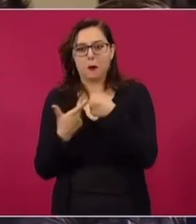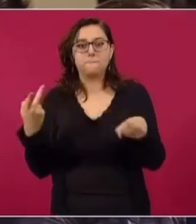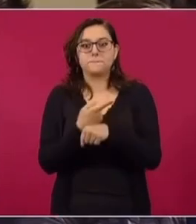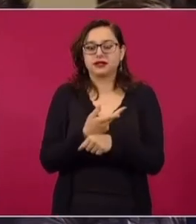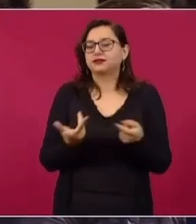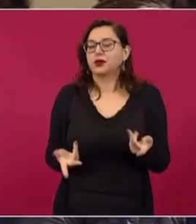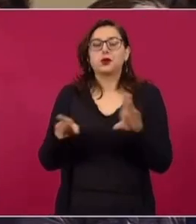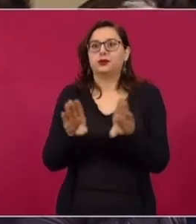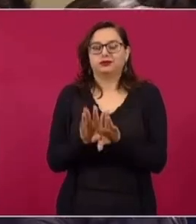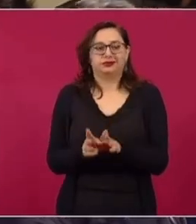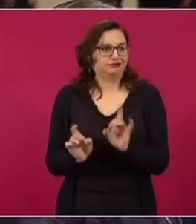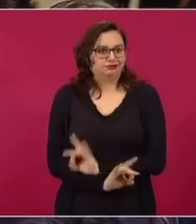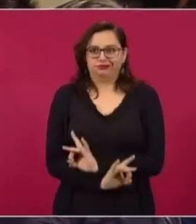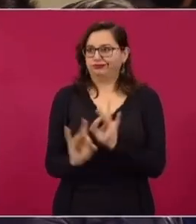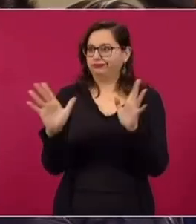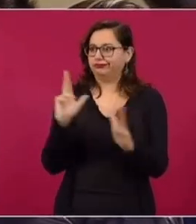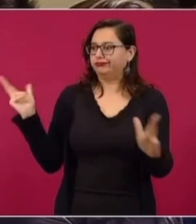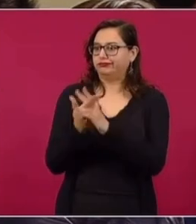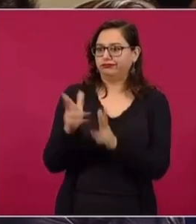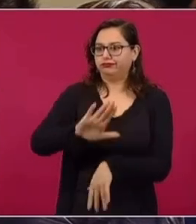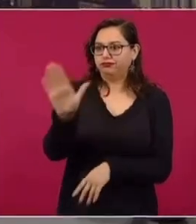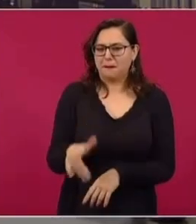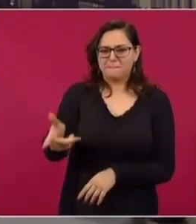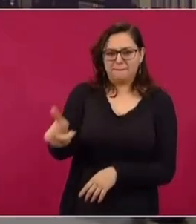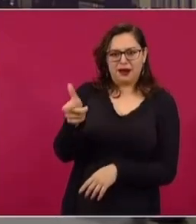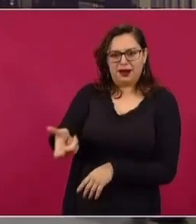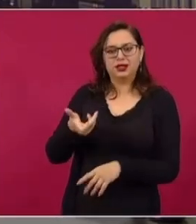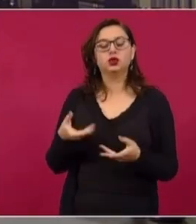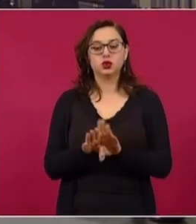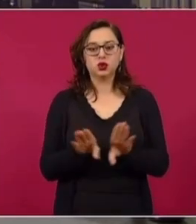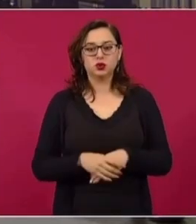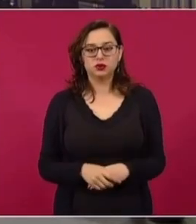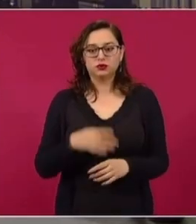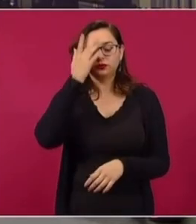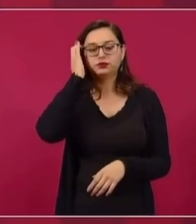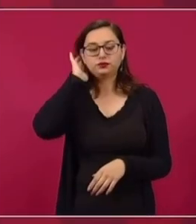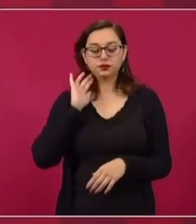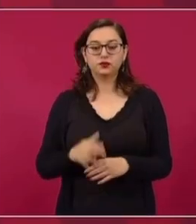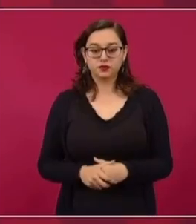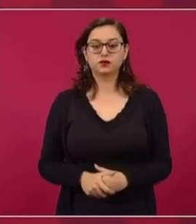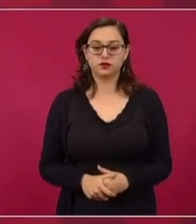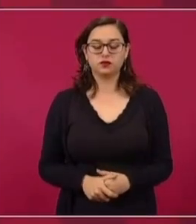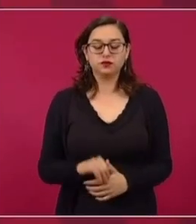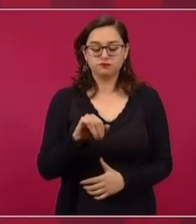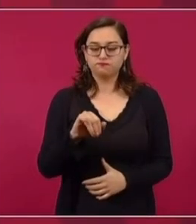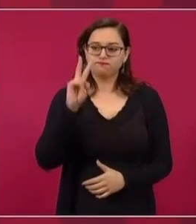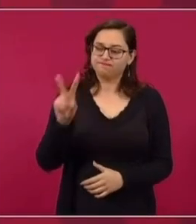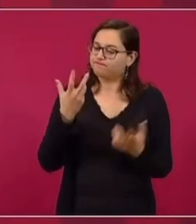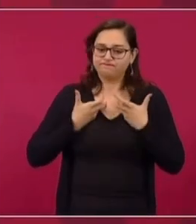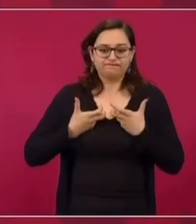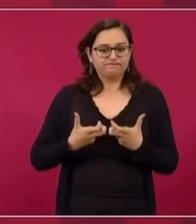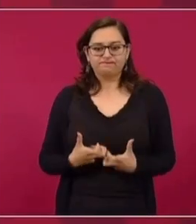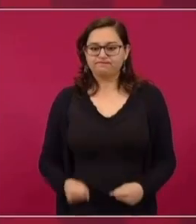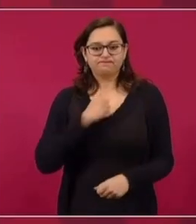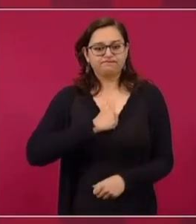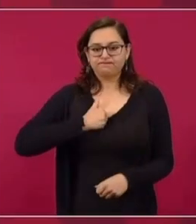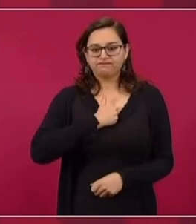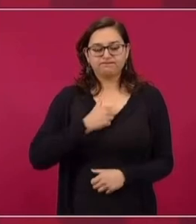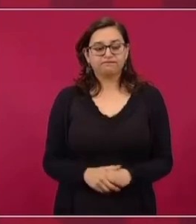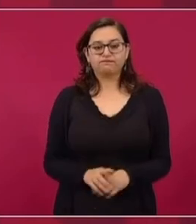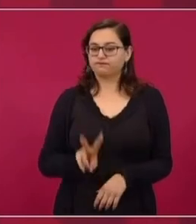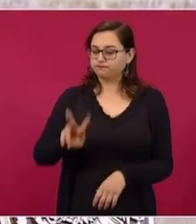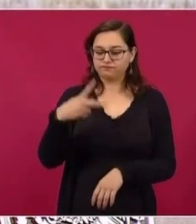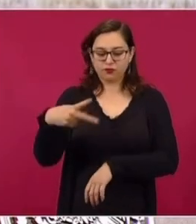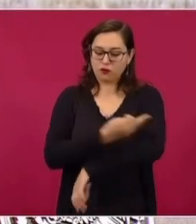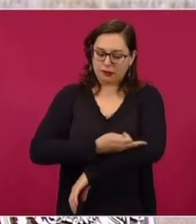ahora se encuentra, es asesinada y además a tiroso. Sí, es muy lamentable lo que sucedió con la compañera, pues nuestro pésame